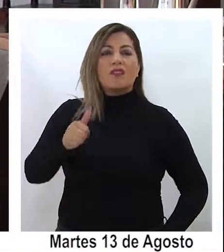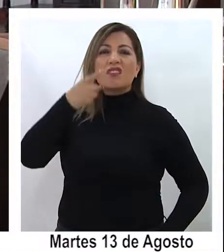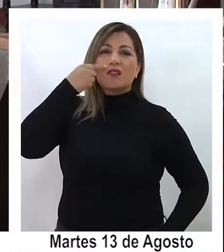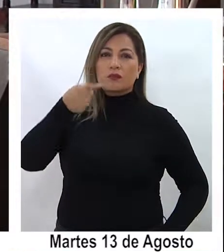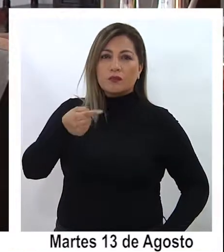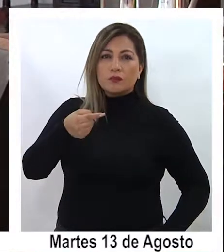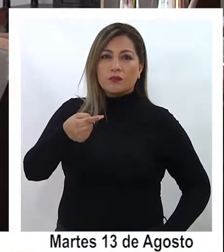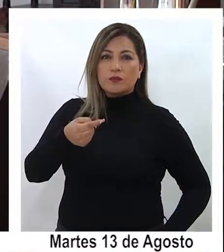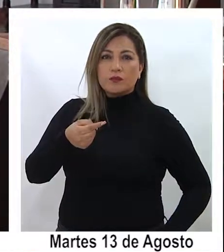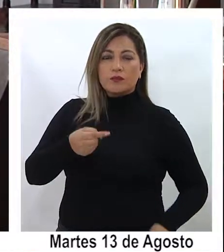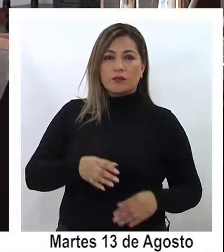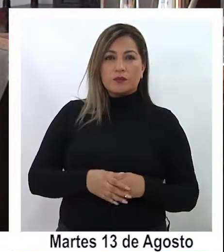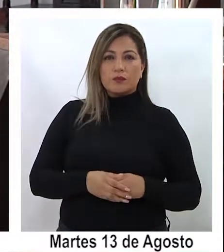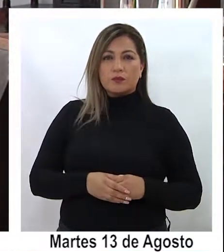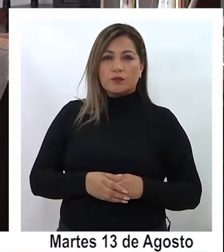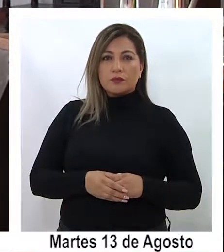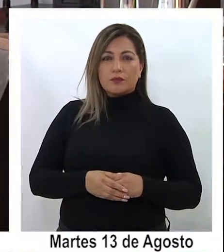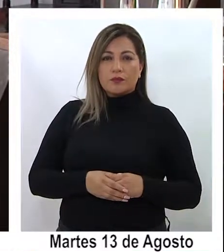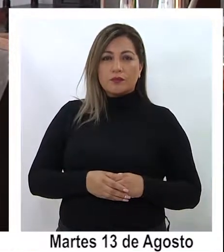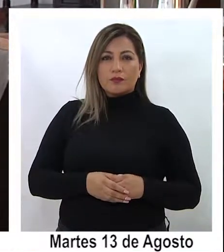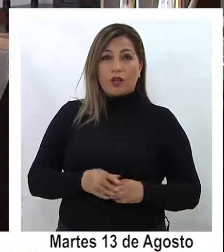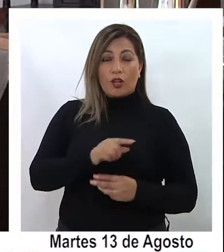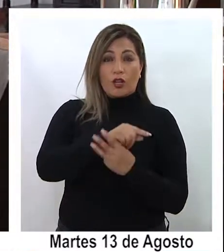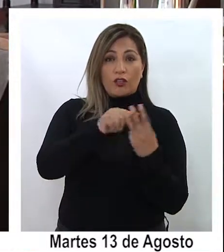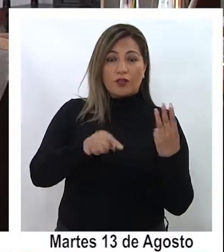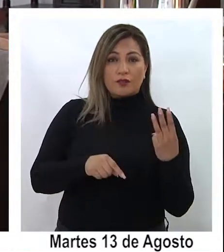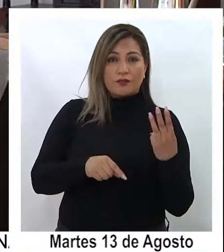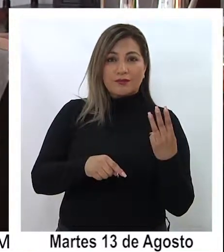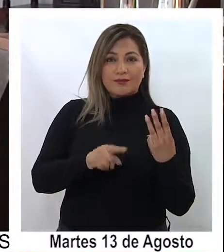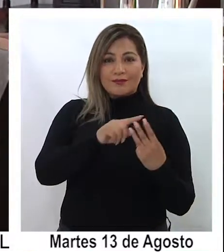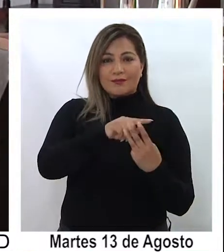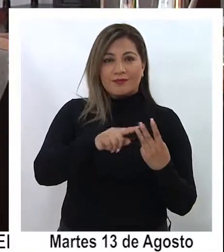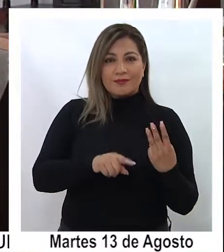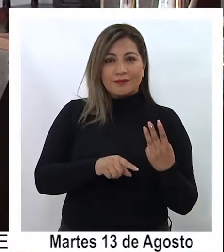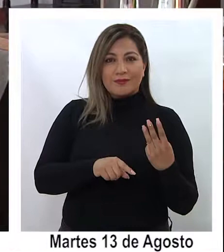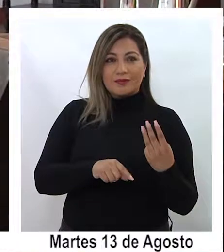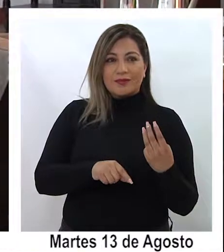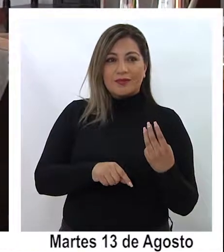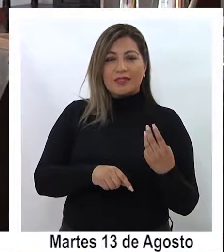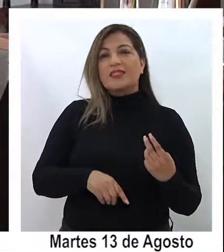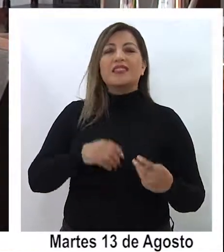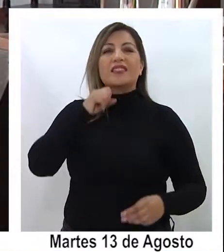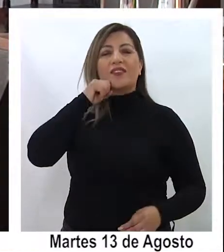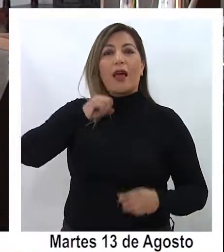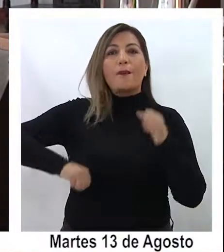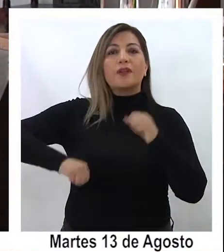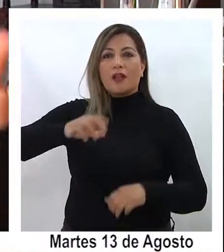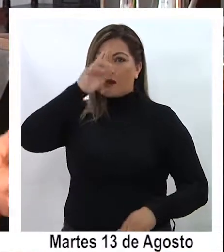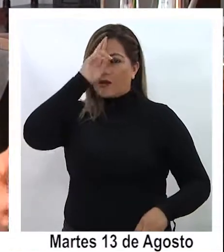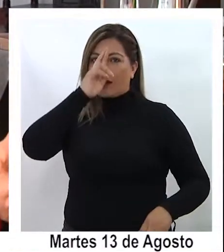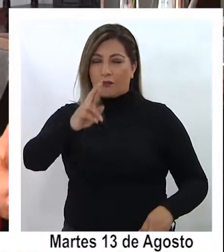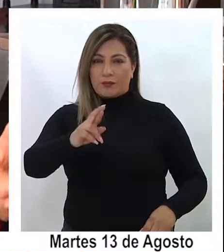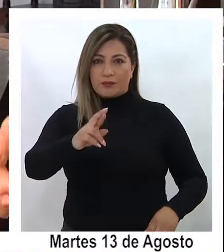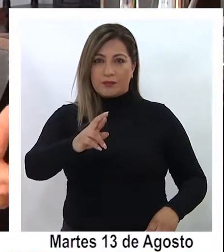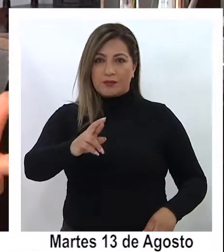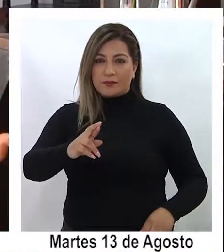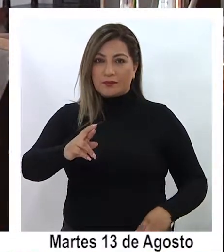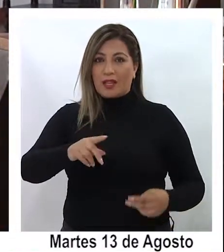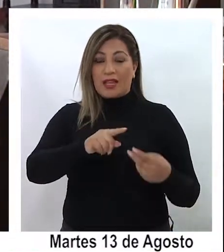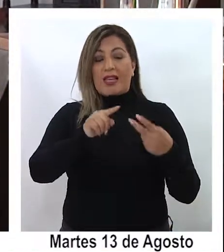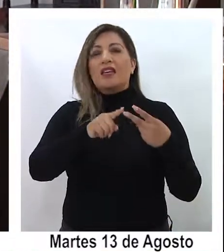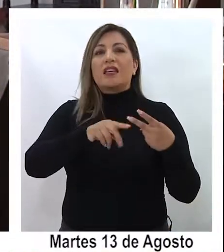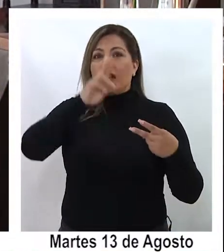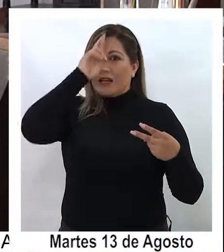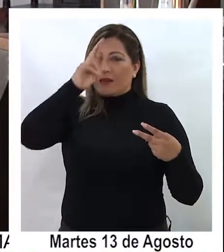entre aquellos entre ellos tres digamos el segundo es el respeto de las empresas respecto de los derechos